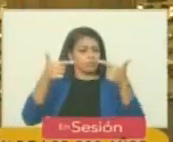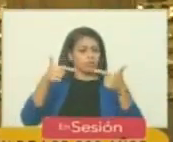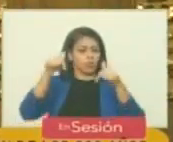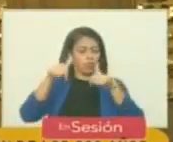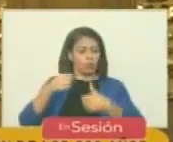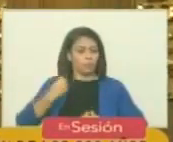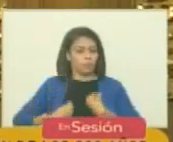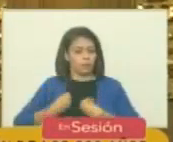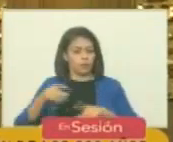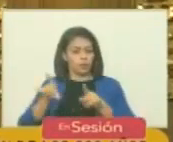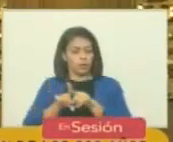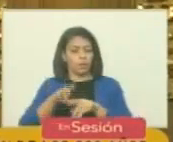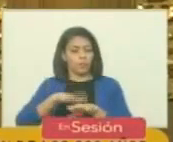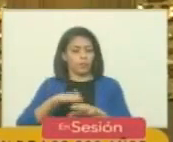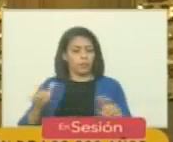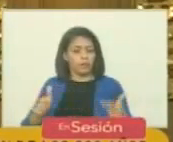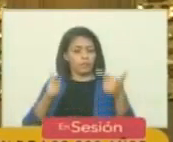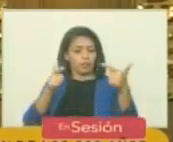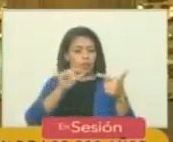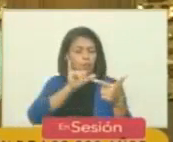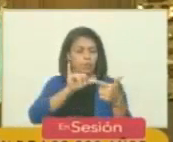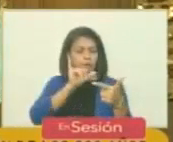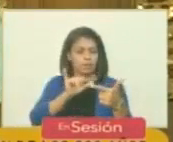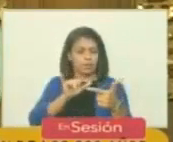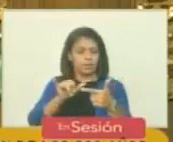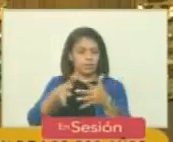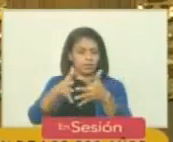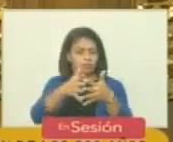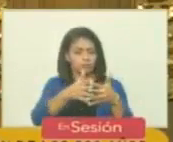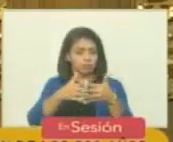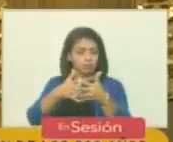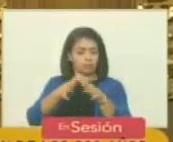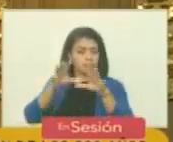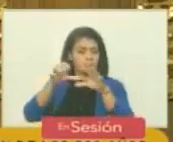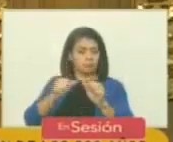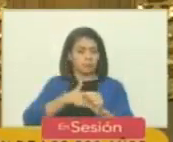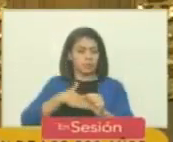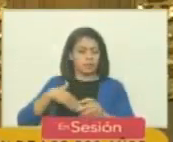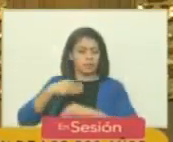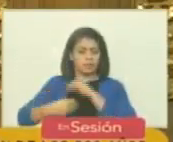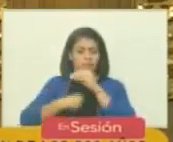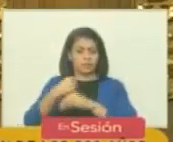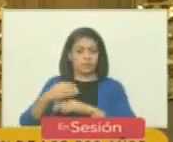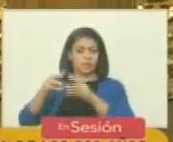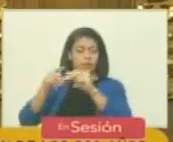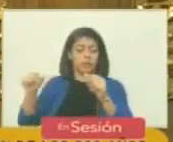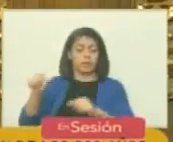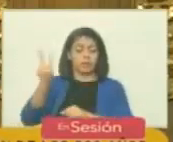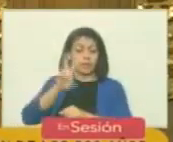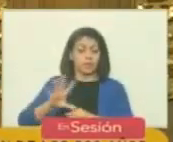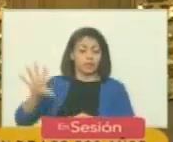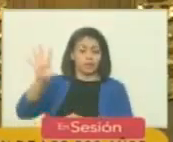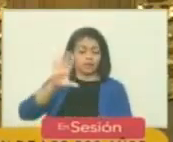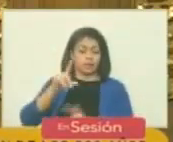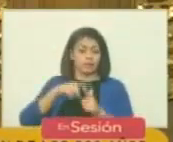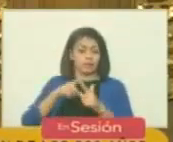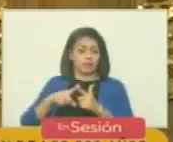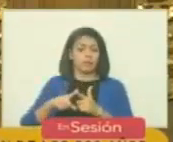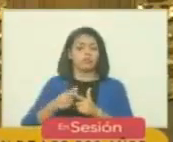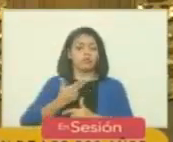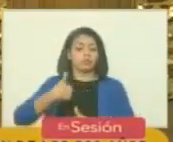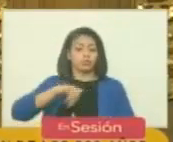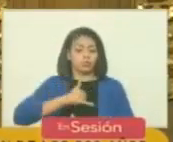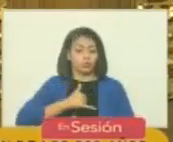alarmando porque el enemigo es el mismo el imperialismo y su pretensión de que esta tierra nuestra que estas almas